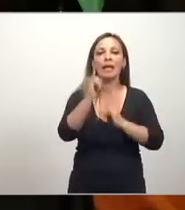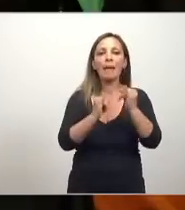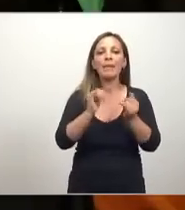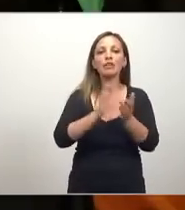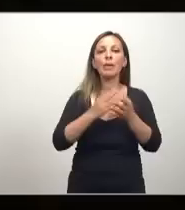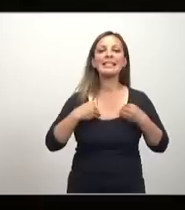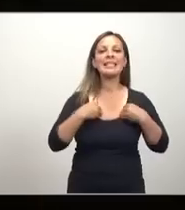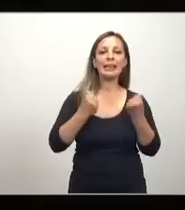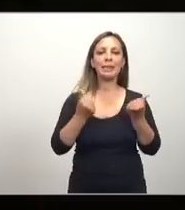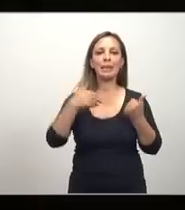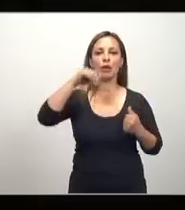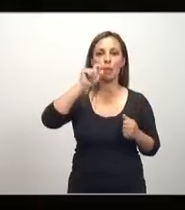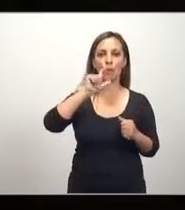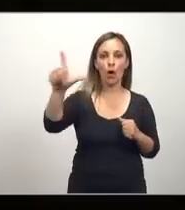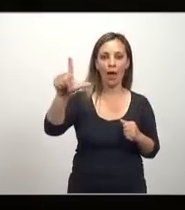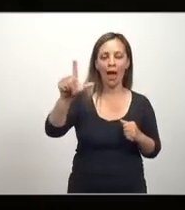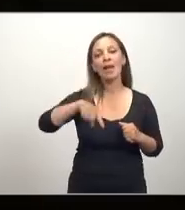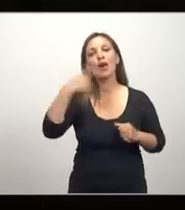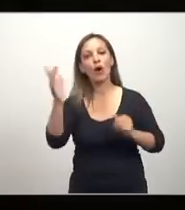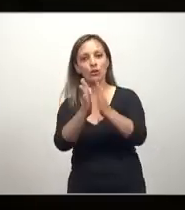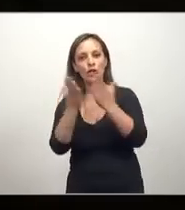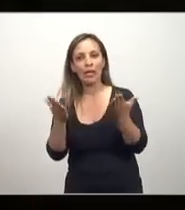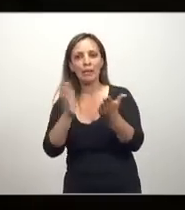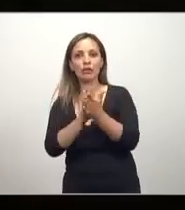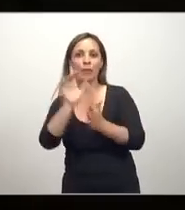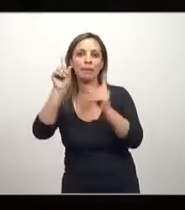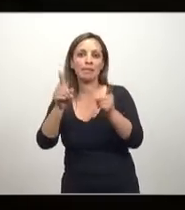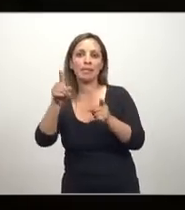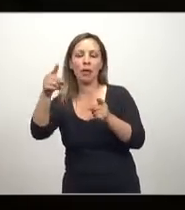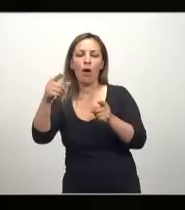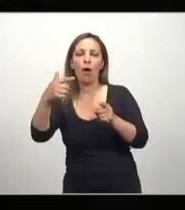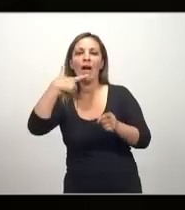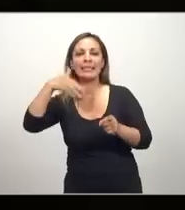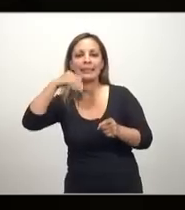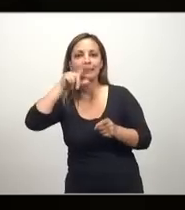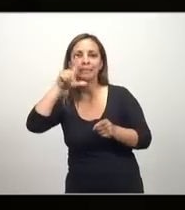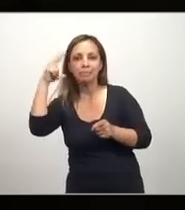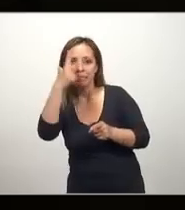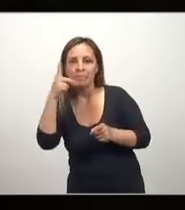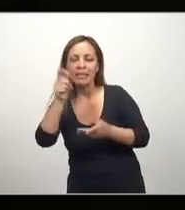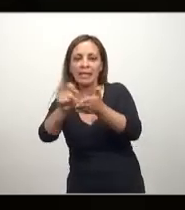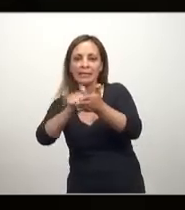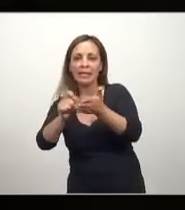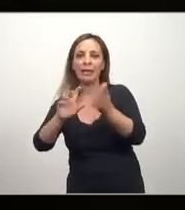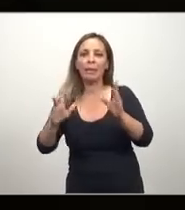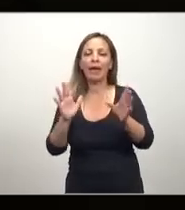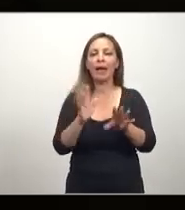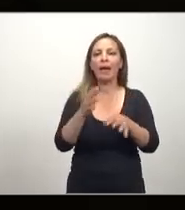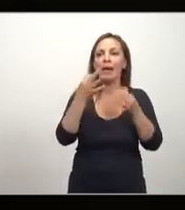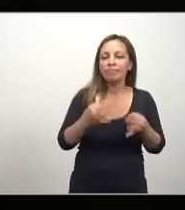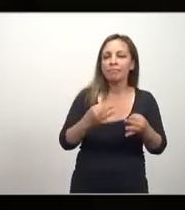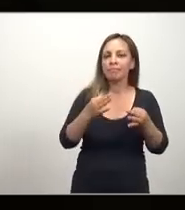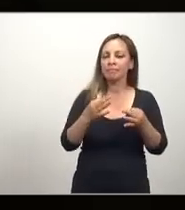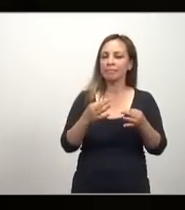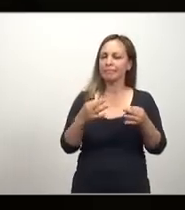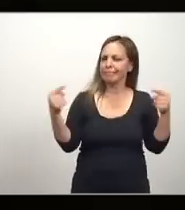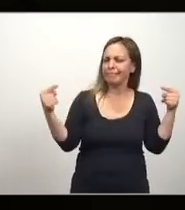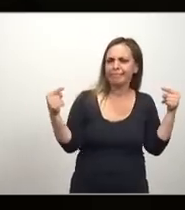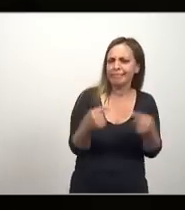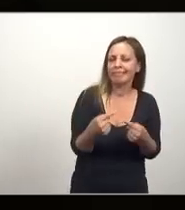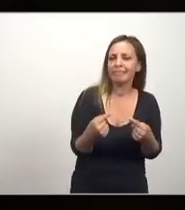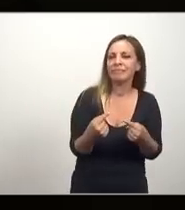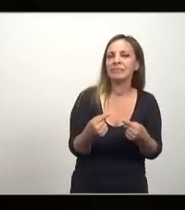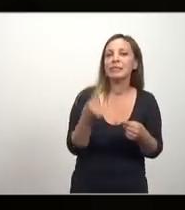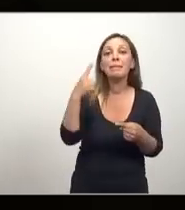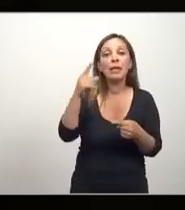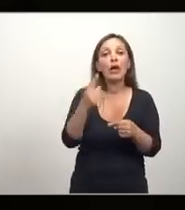sentimientos morales, ¿no? Otra obra de la cual no se habla mucho de Adam Smith, que contradice en gran medida lo de la riqueza de las naciones o complementa, matiza. Pero solo una